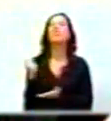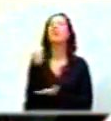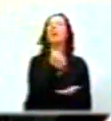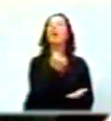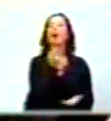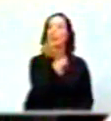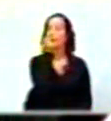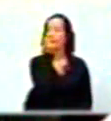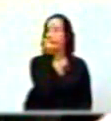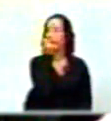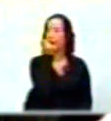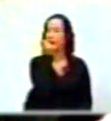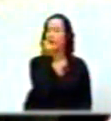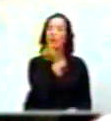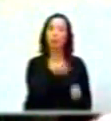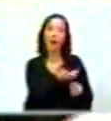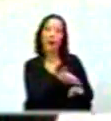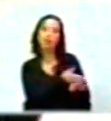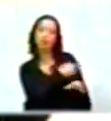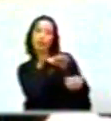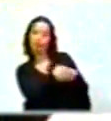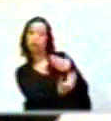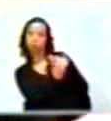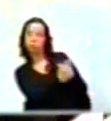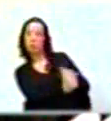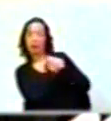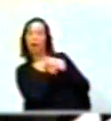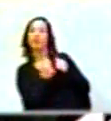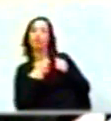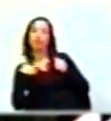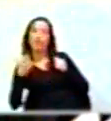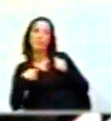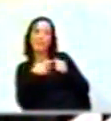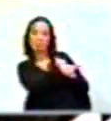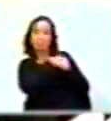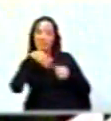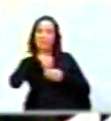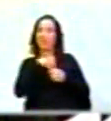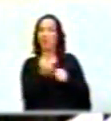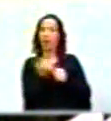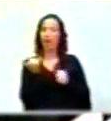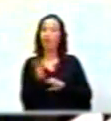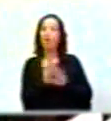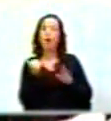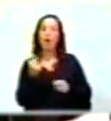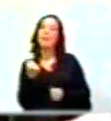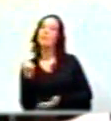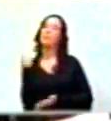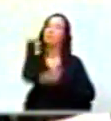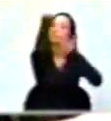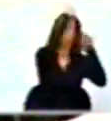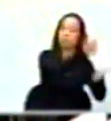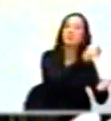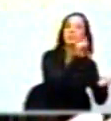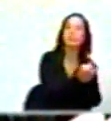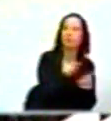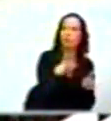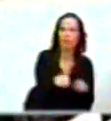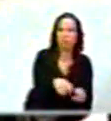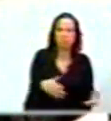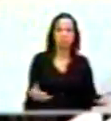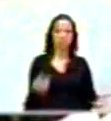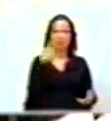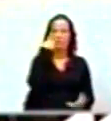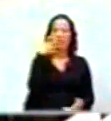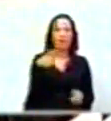que justamente han resultado esos aportes insignificantes de acuerdo a la manera como han sido